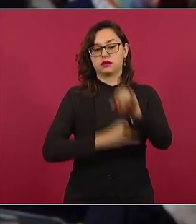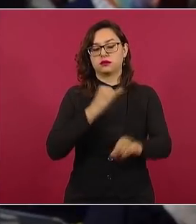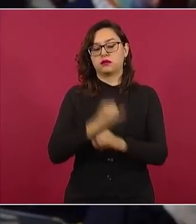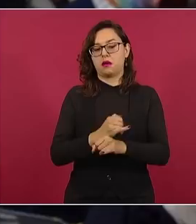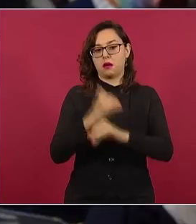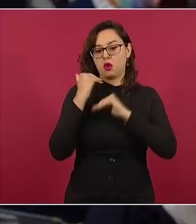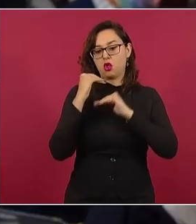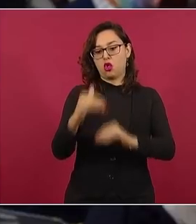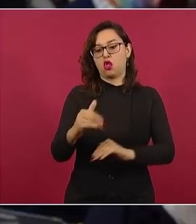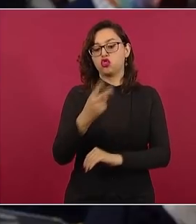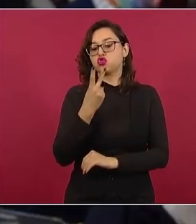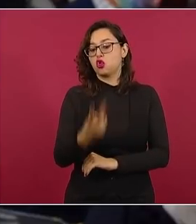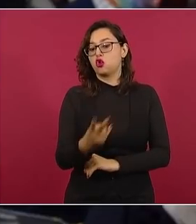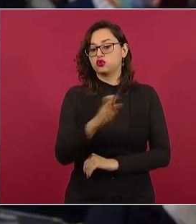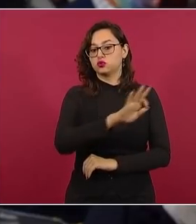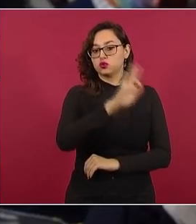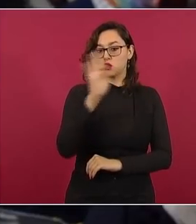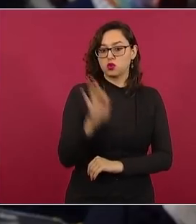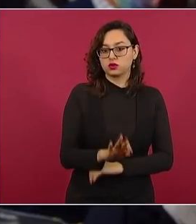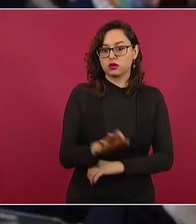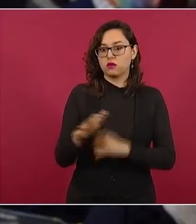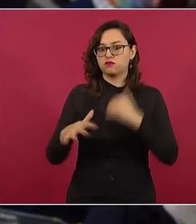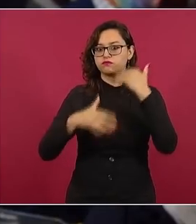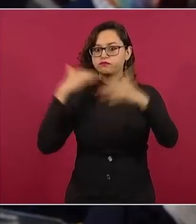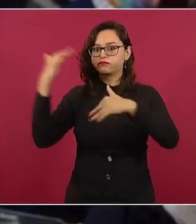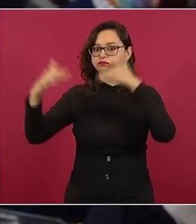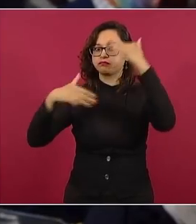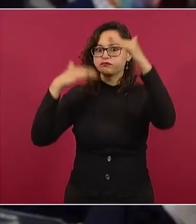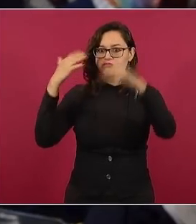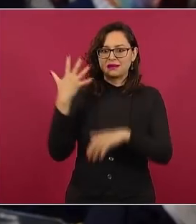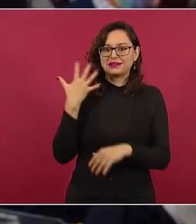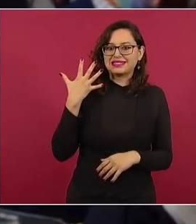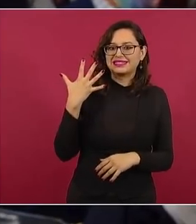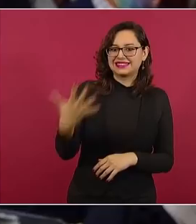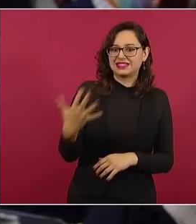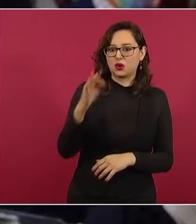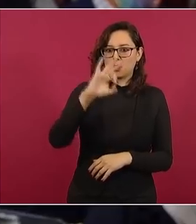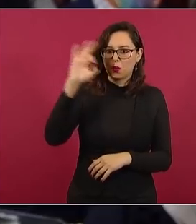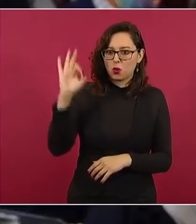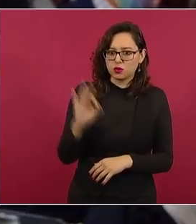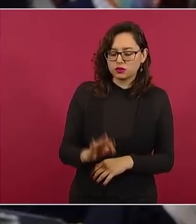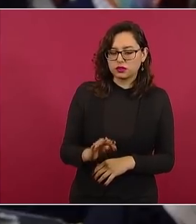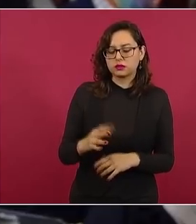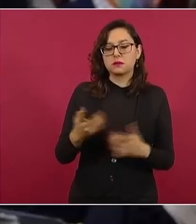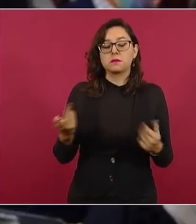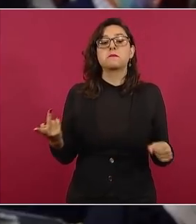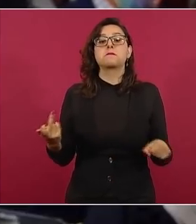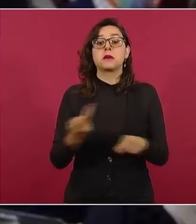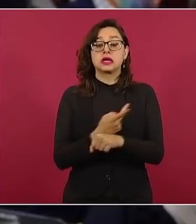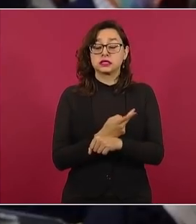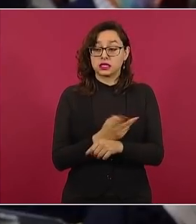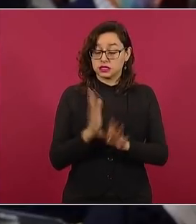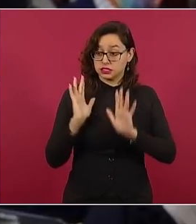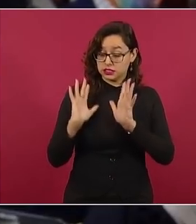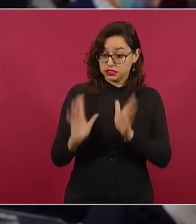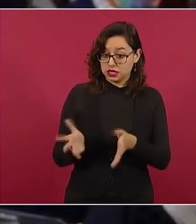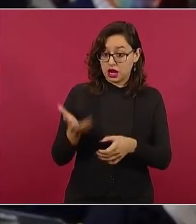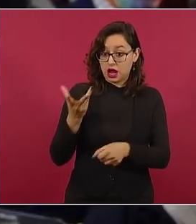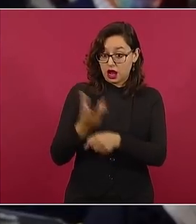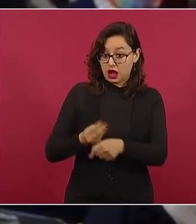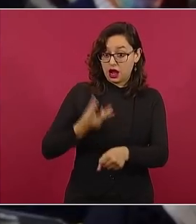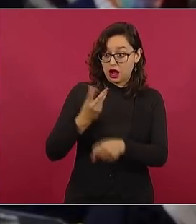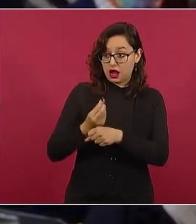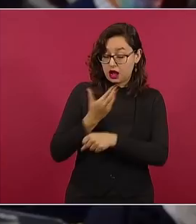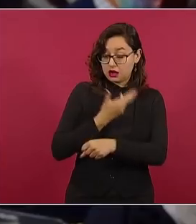por ciento. Preguntarle si ya se ha avanzado en este plan que tiene Petróleos Mexicanos para reducir la quema de gas en la atmósfera y en su